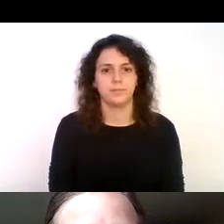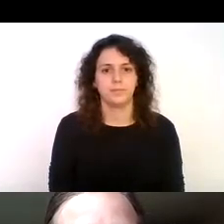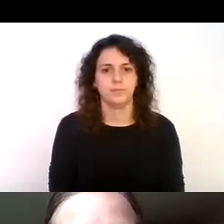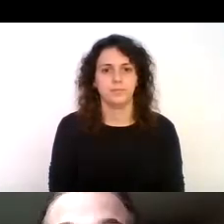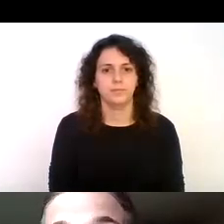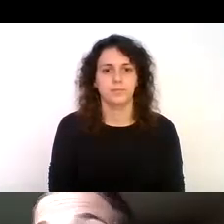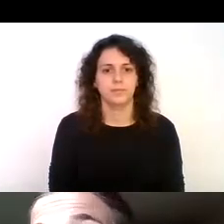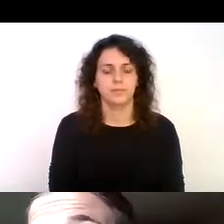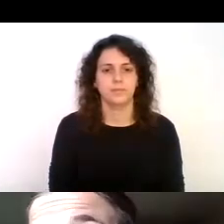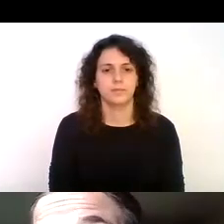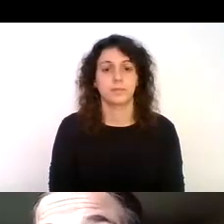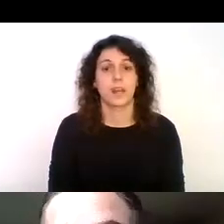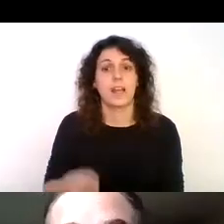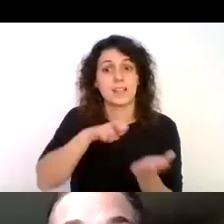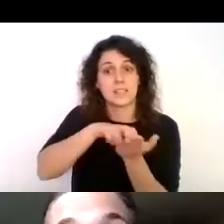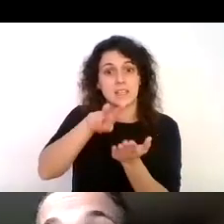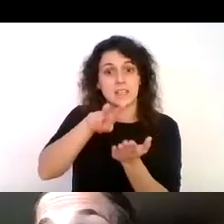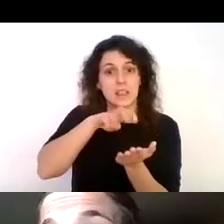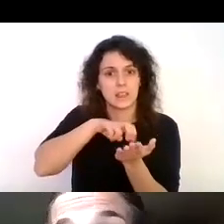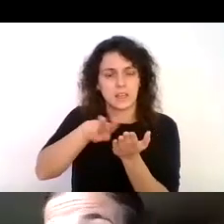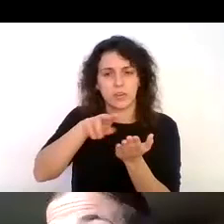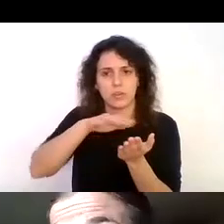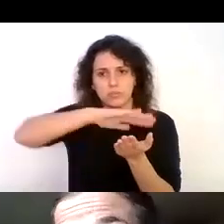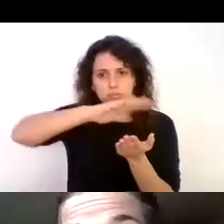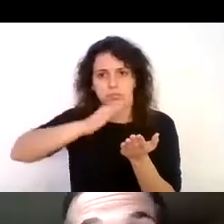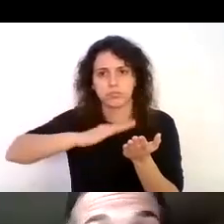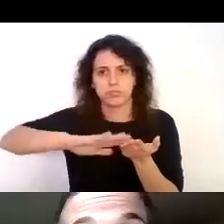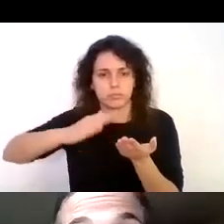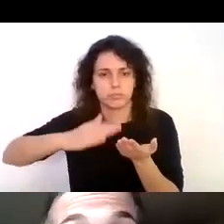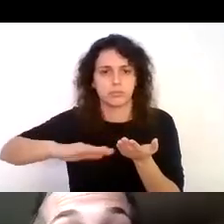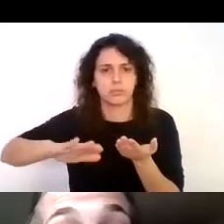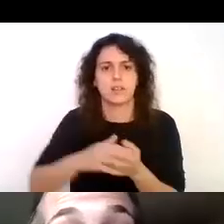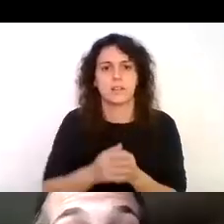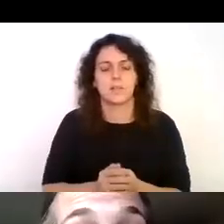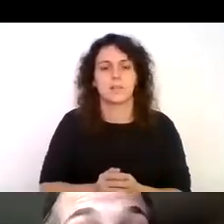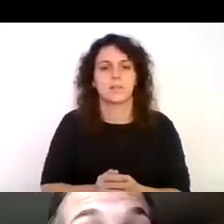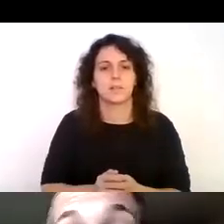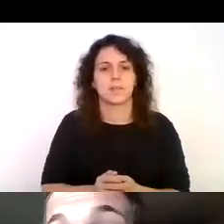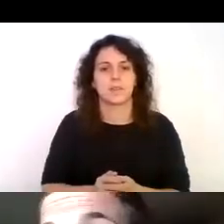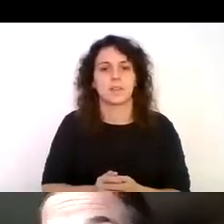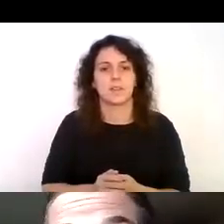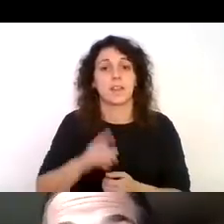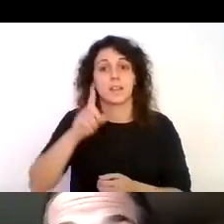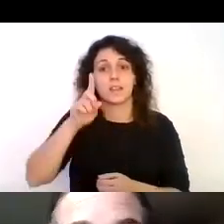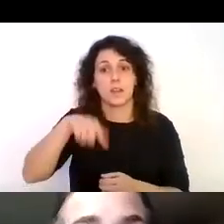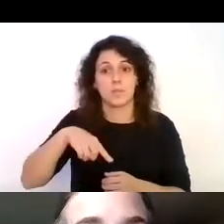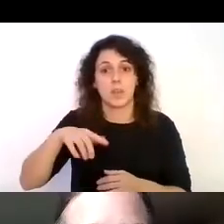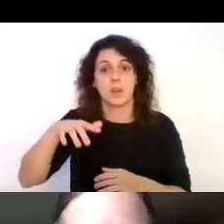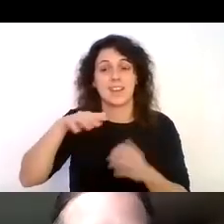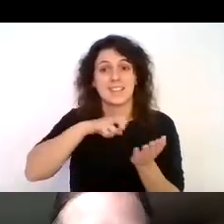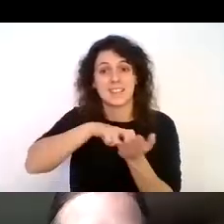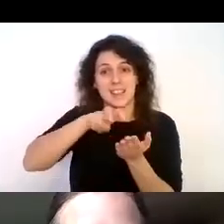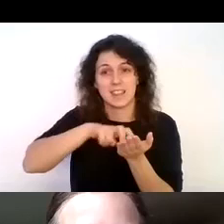senderos de bueyes senderos de incluso de foresteros